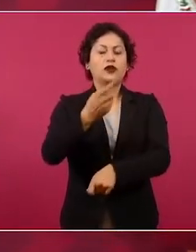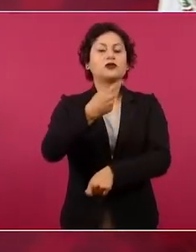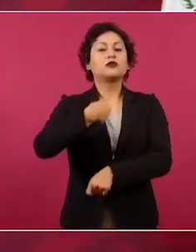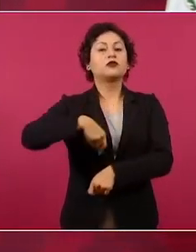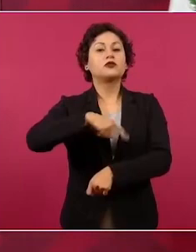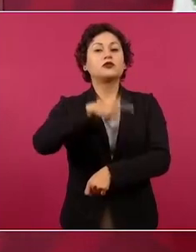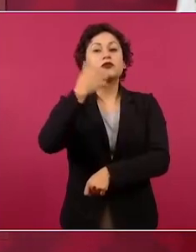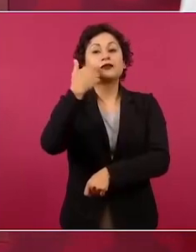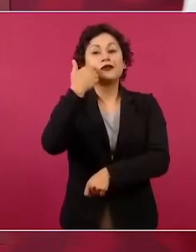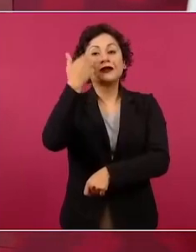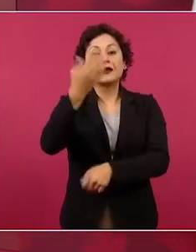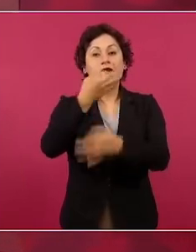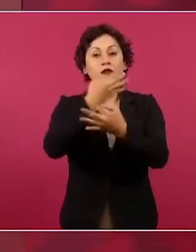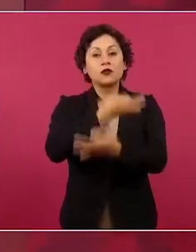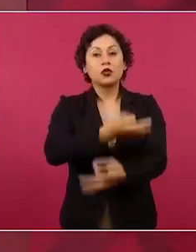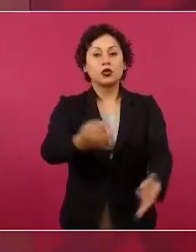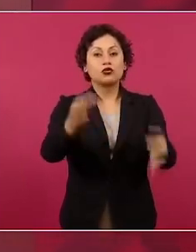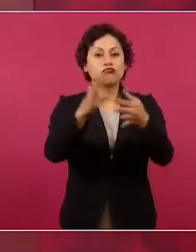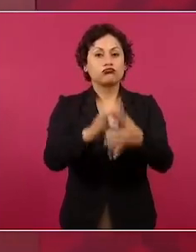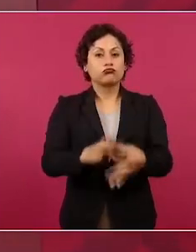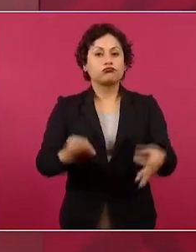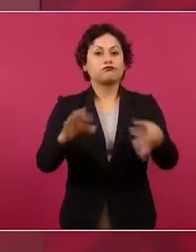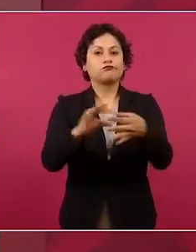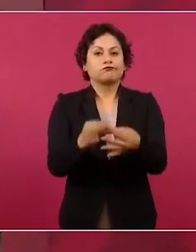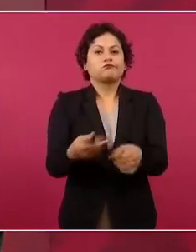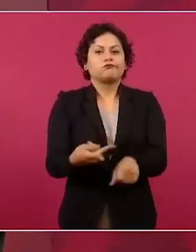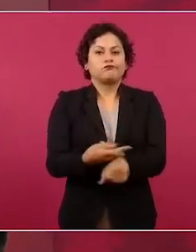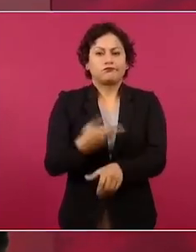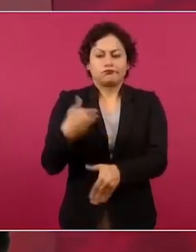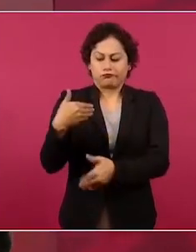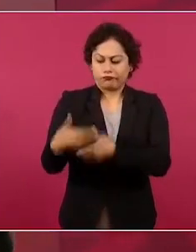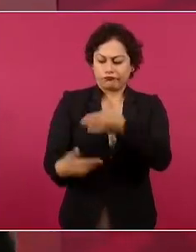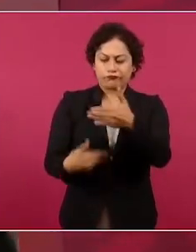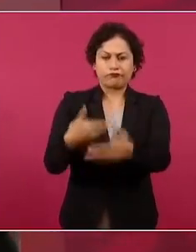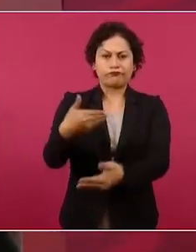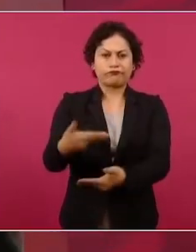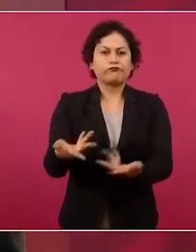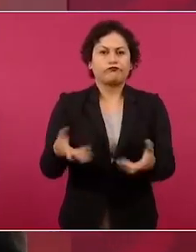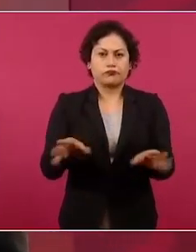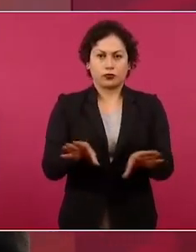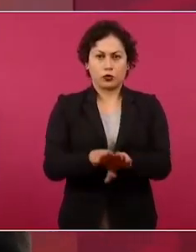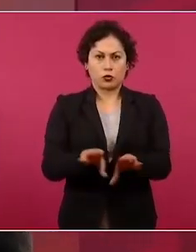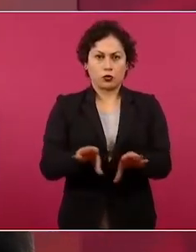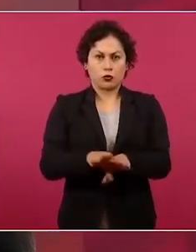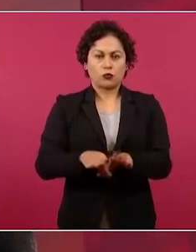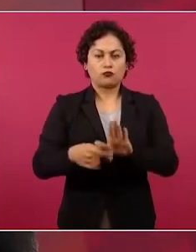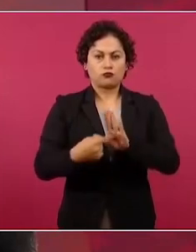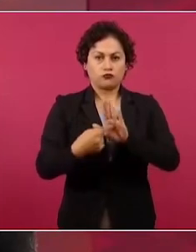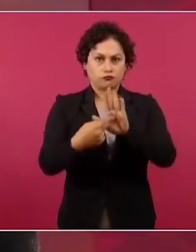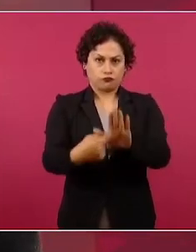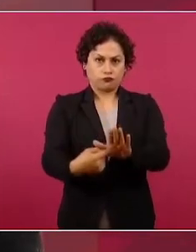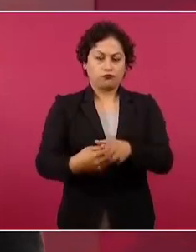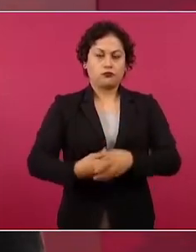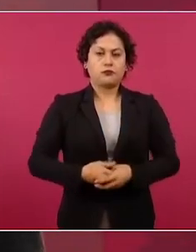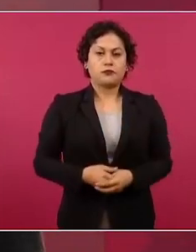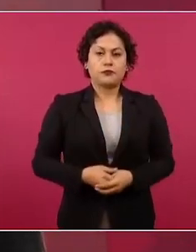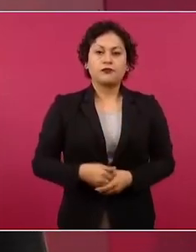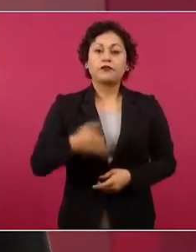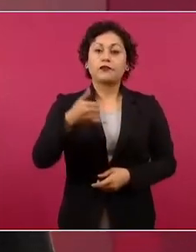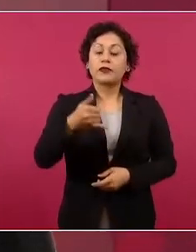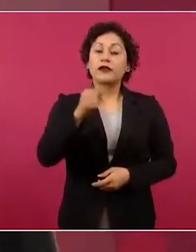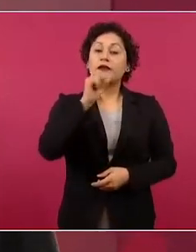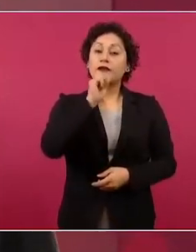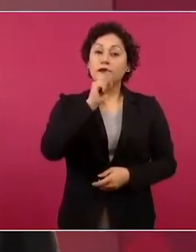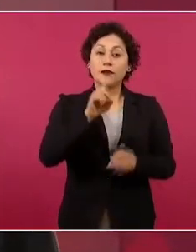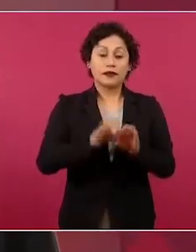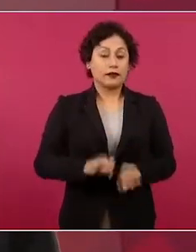cuál es el avance, cómo vamos y cuándo, que es lo